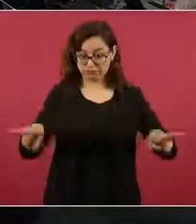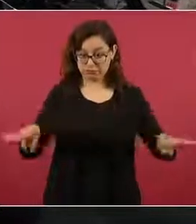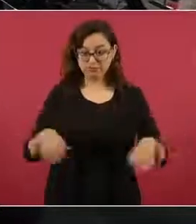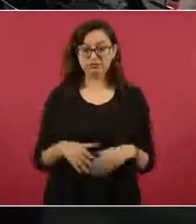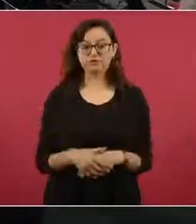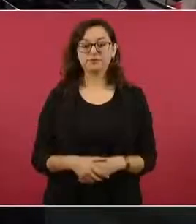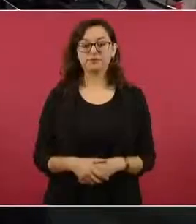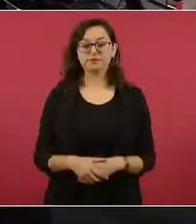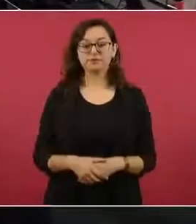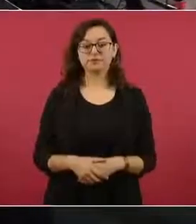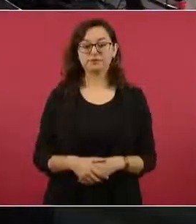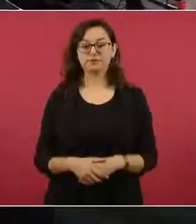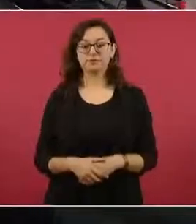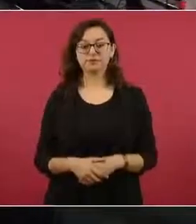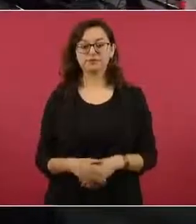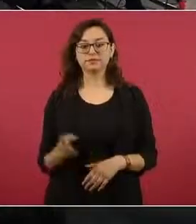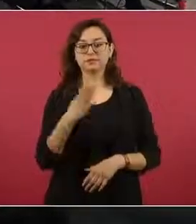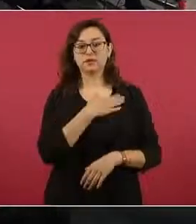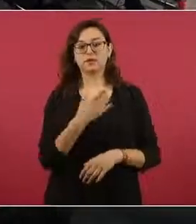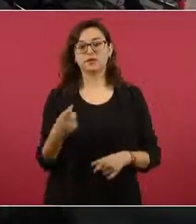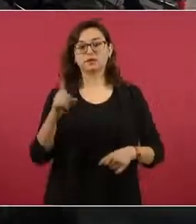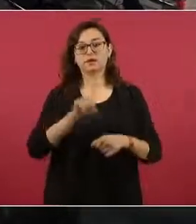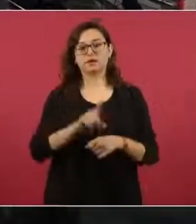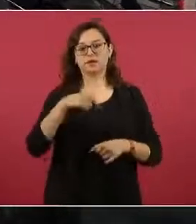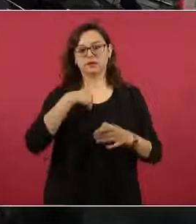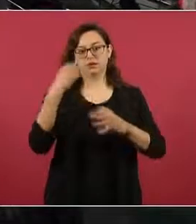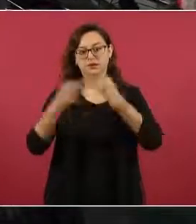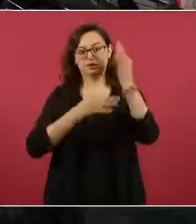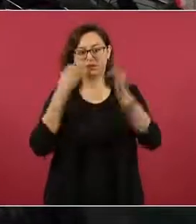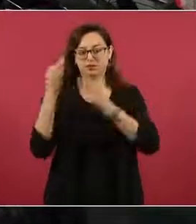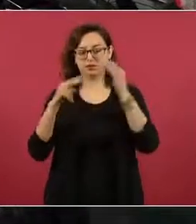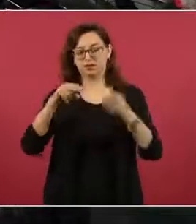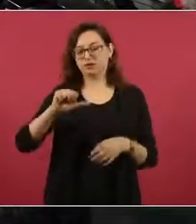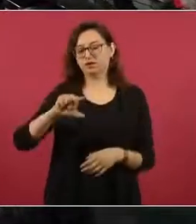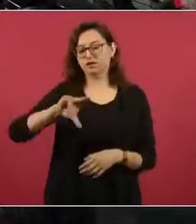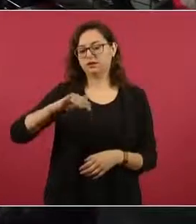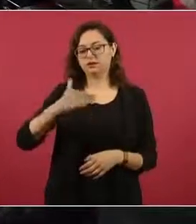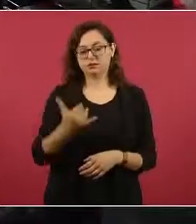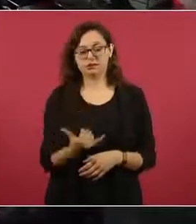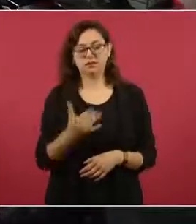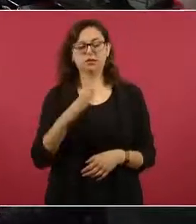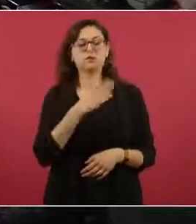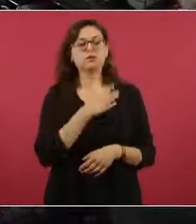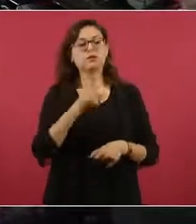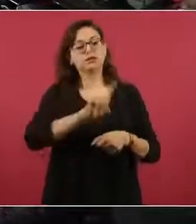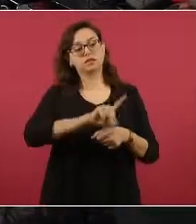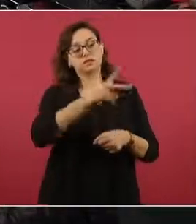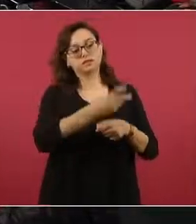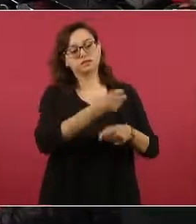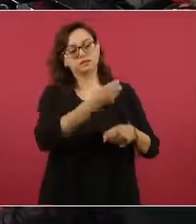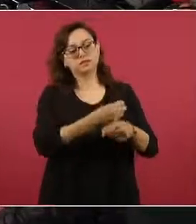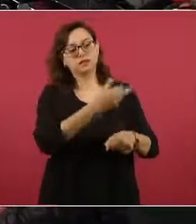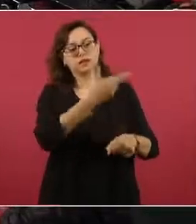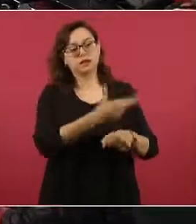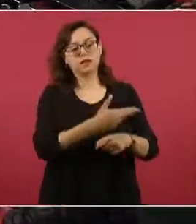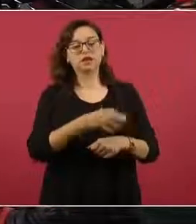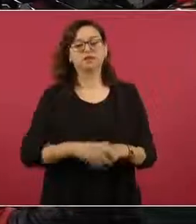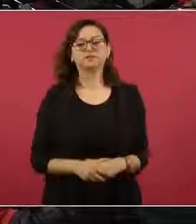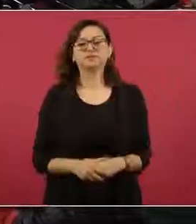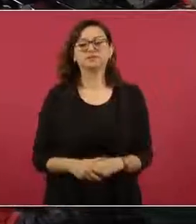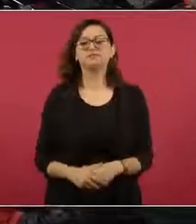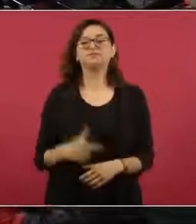Buen día, presidente. Nancy Flores, de la revista Contralínea, y también buen día al subsecretario. Presidente, quiero plantearle